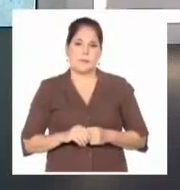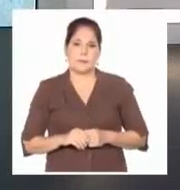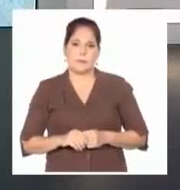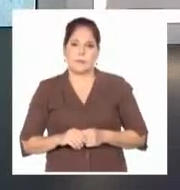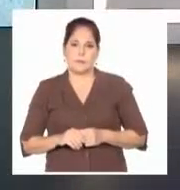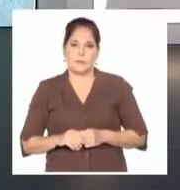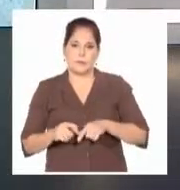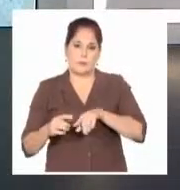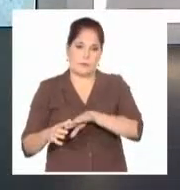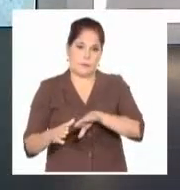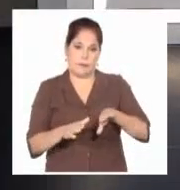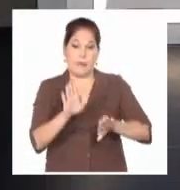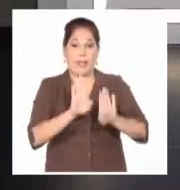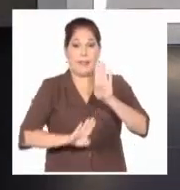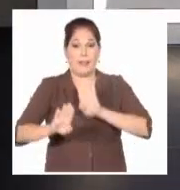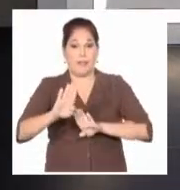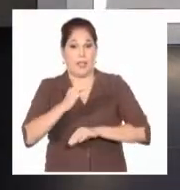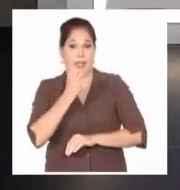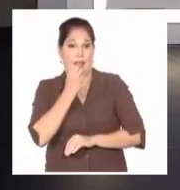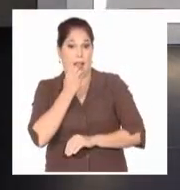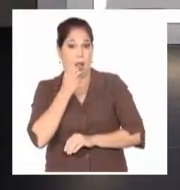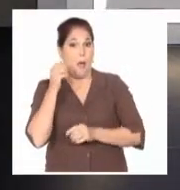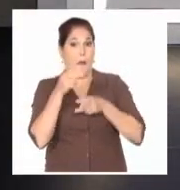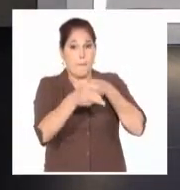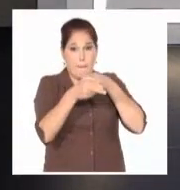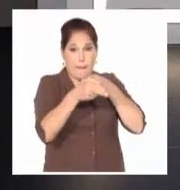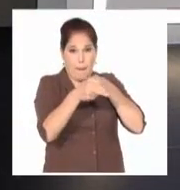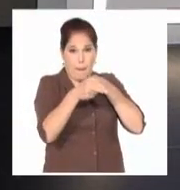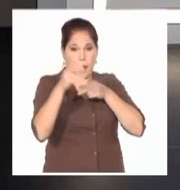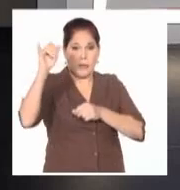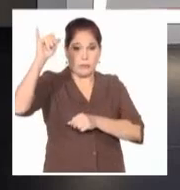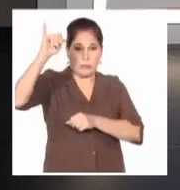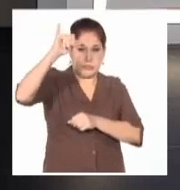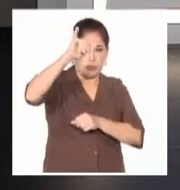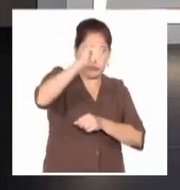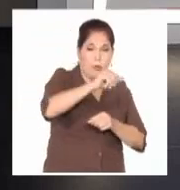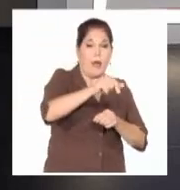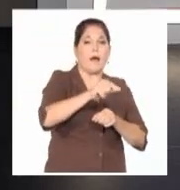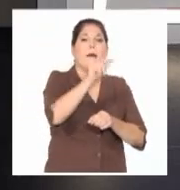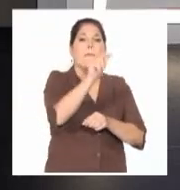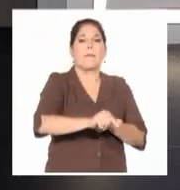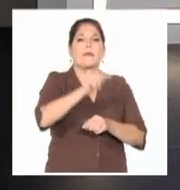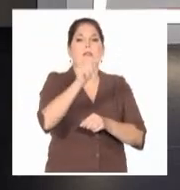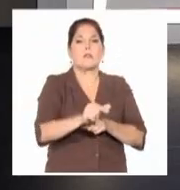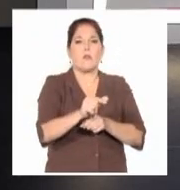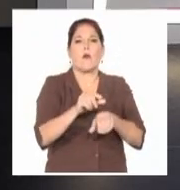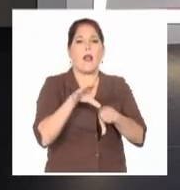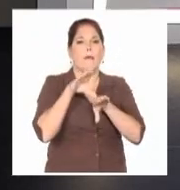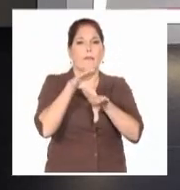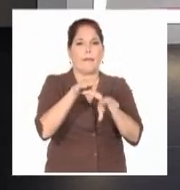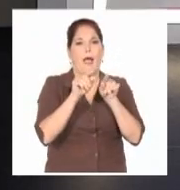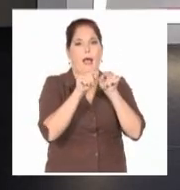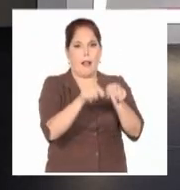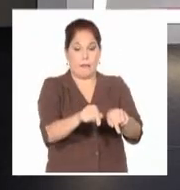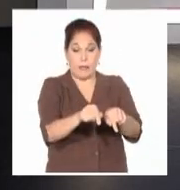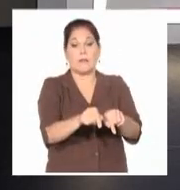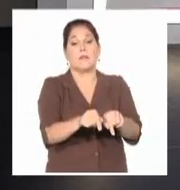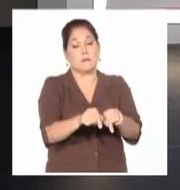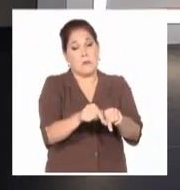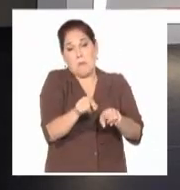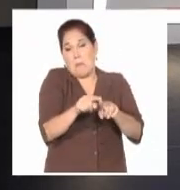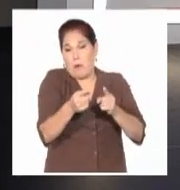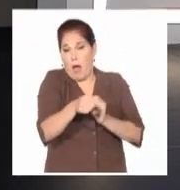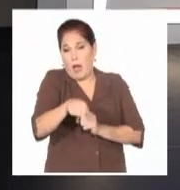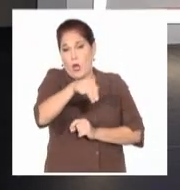Las fuerzas de defensa de Israel atacaron este martes por vía aérea el campo de refugiados de Havalia como parte de su operación terrestre en el